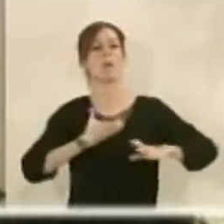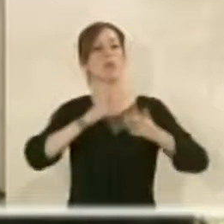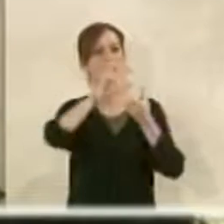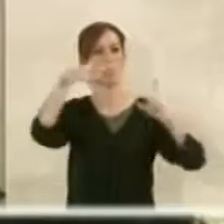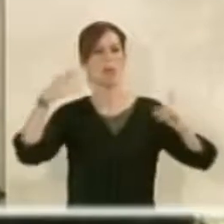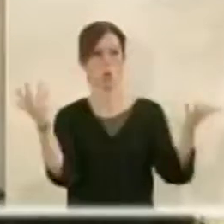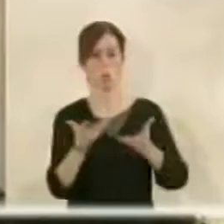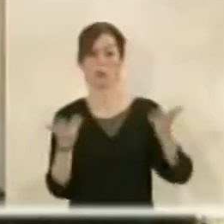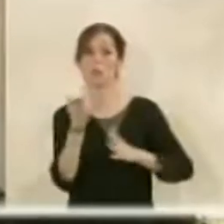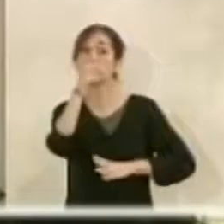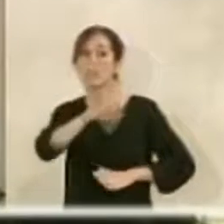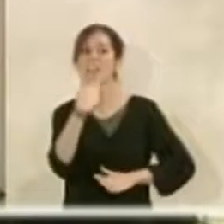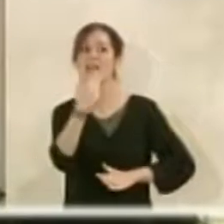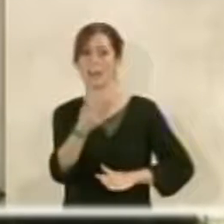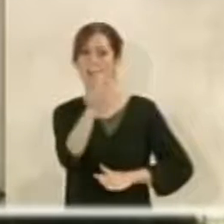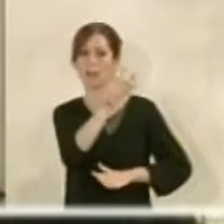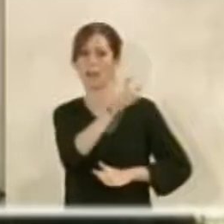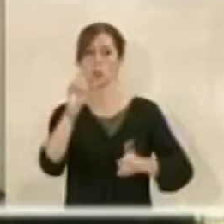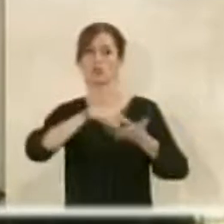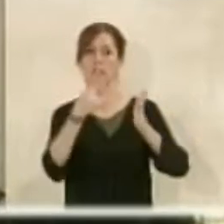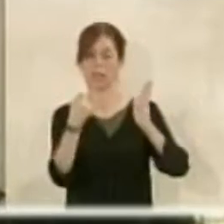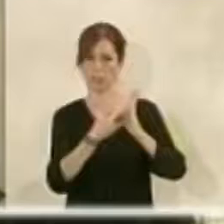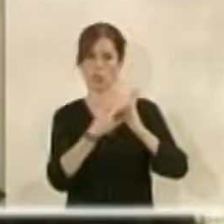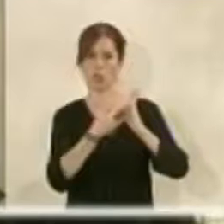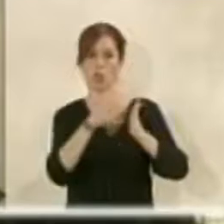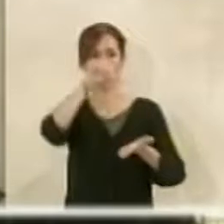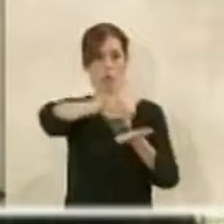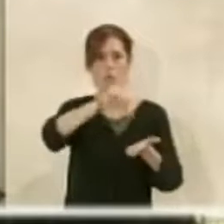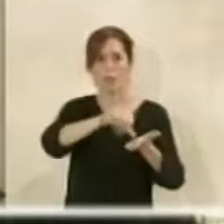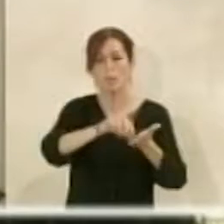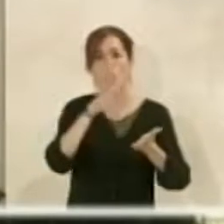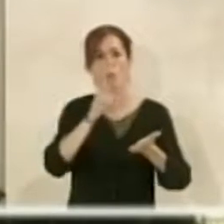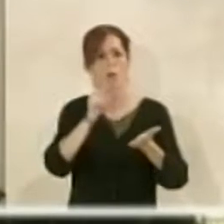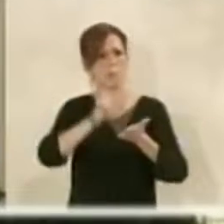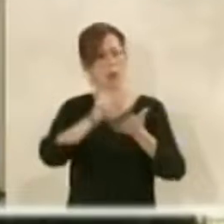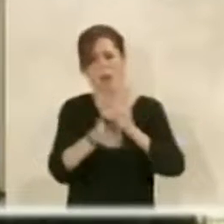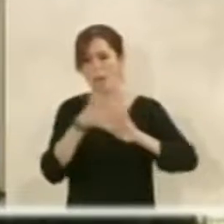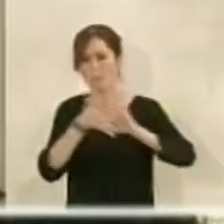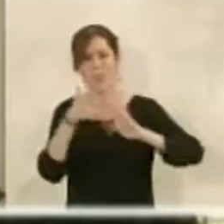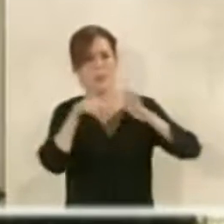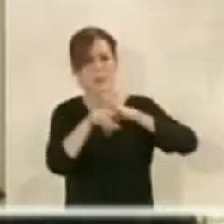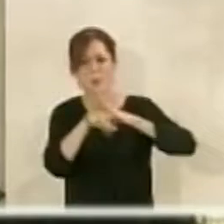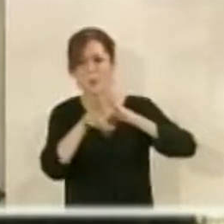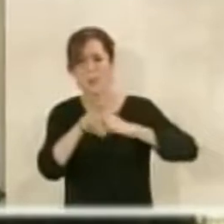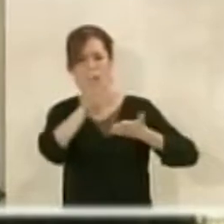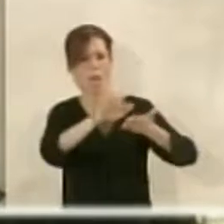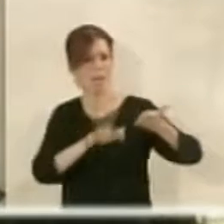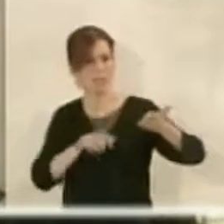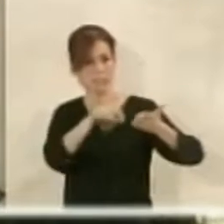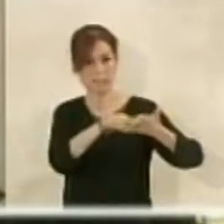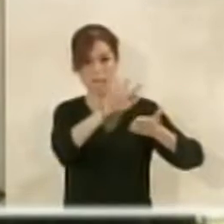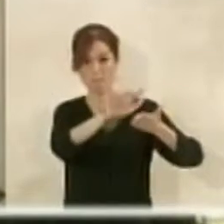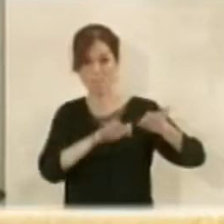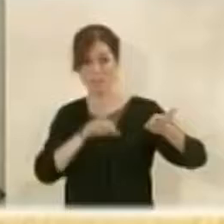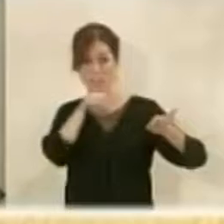Y quería agradecer también a los técnicos de la Gerencia Municipal de Urbanismo por la rapidez, la diligencia que han tenido en la tramitación de estos expedientes. Este